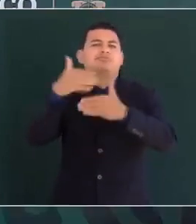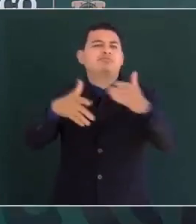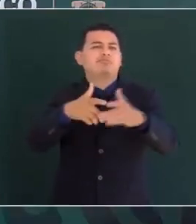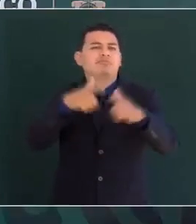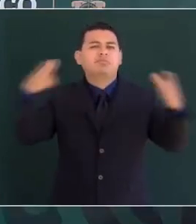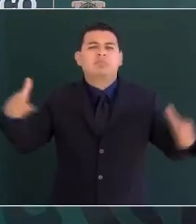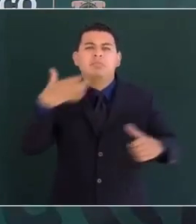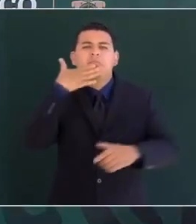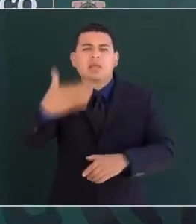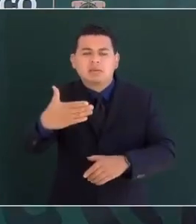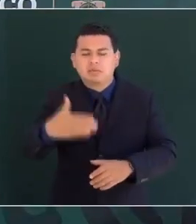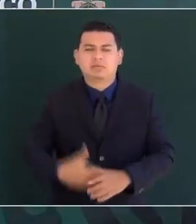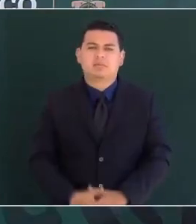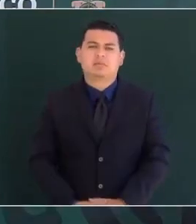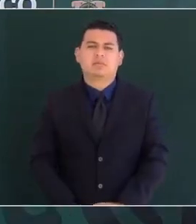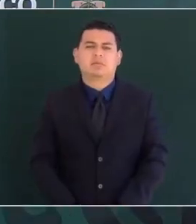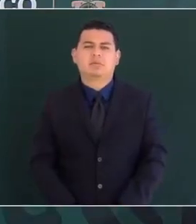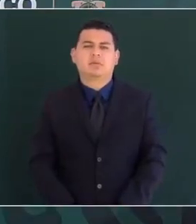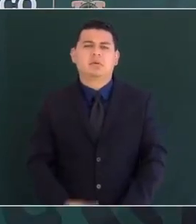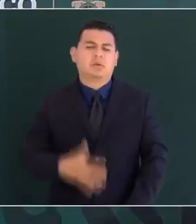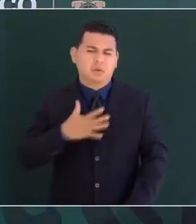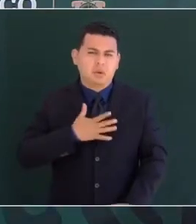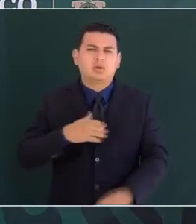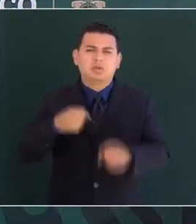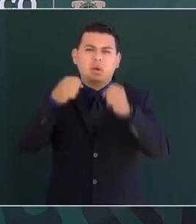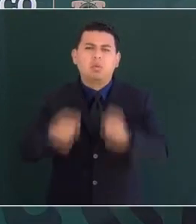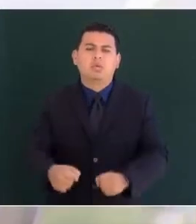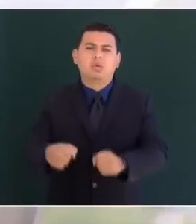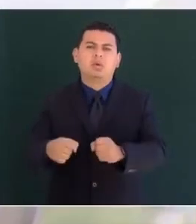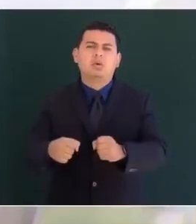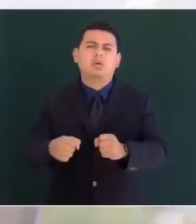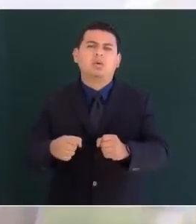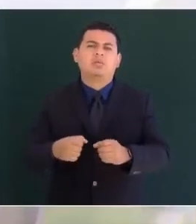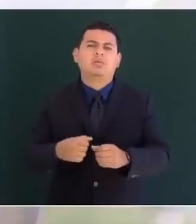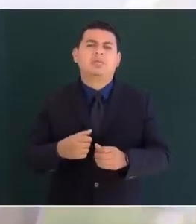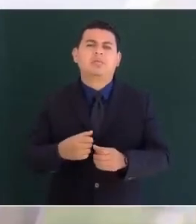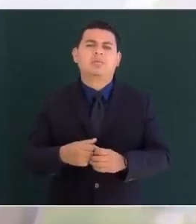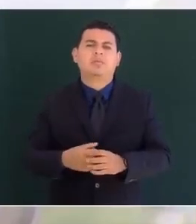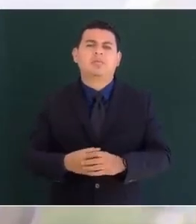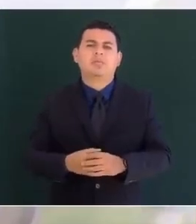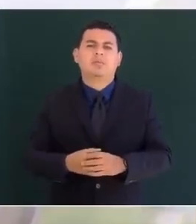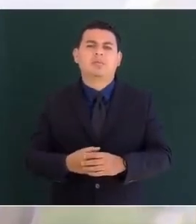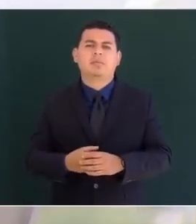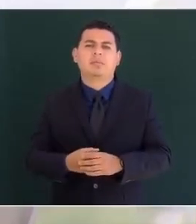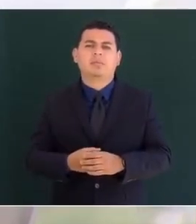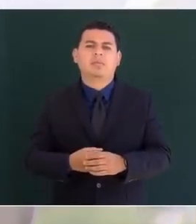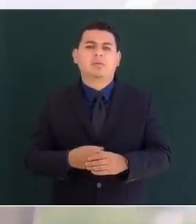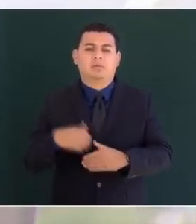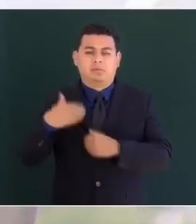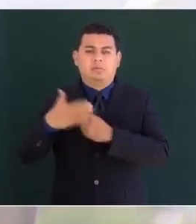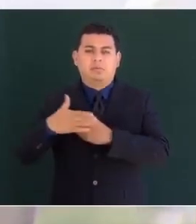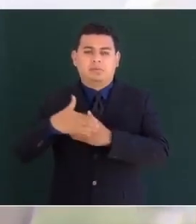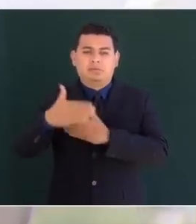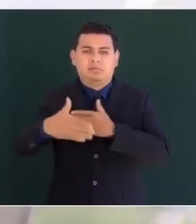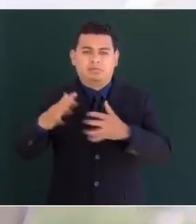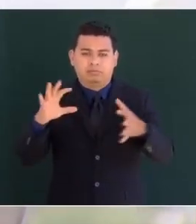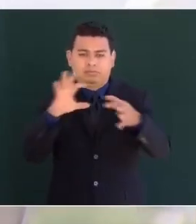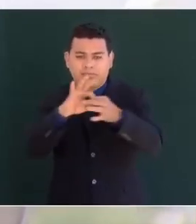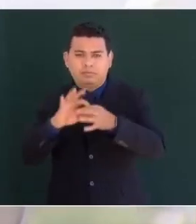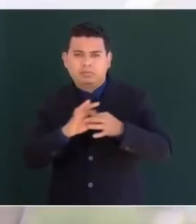seguro de decir que la administración mejorará las relaciones entre